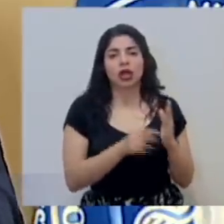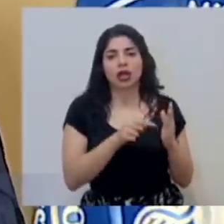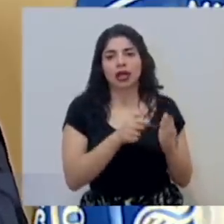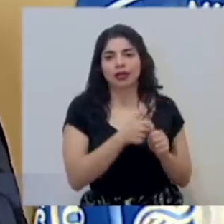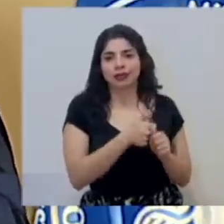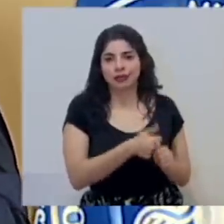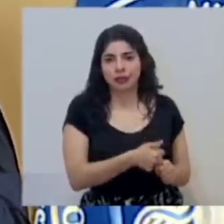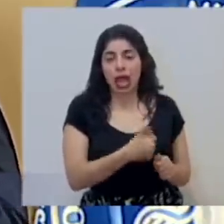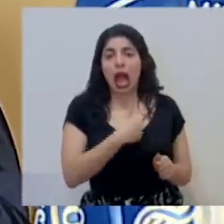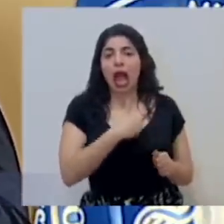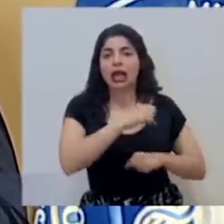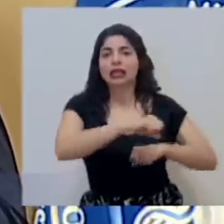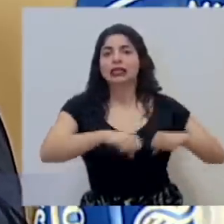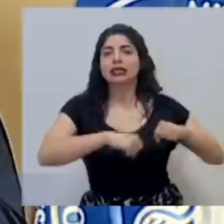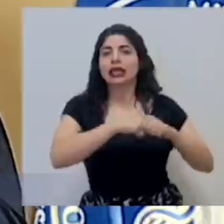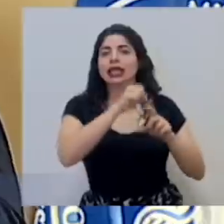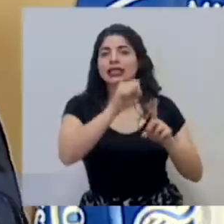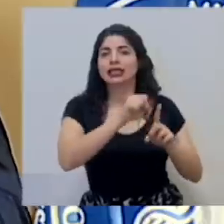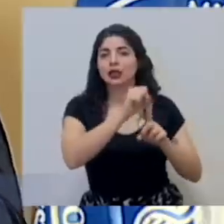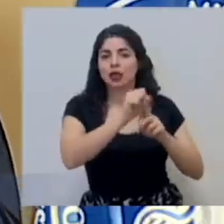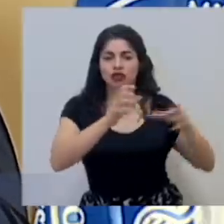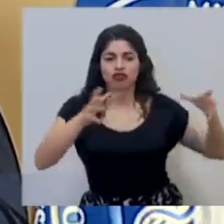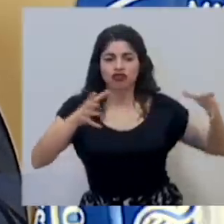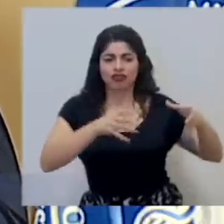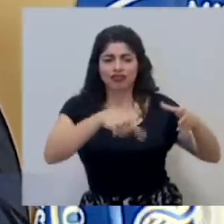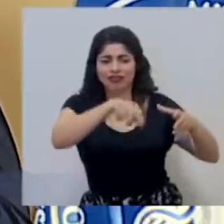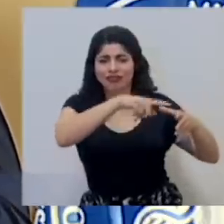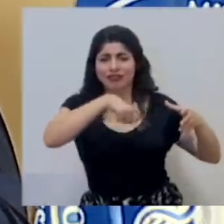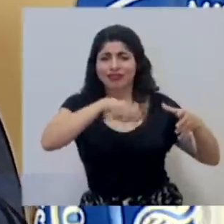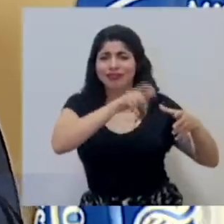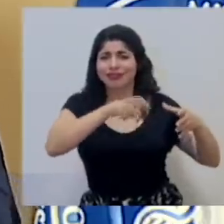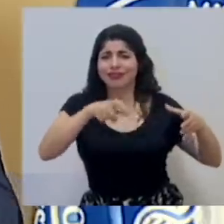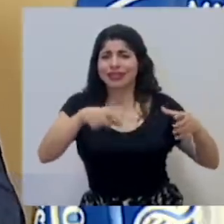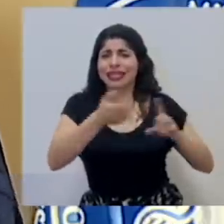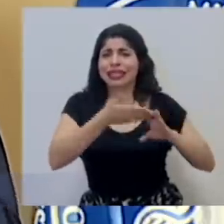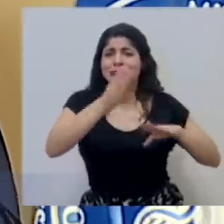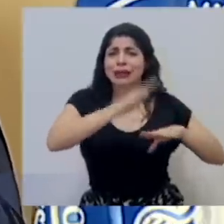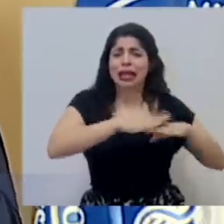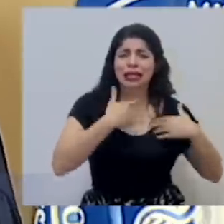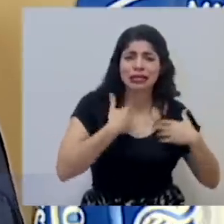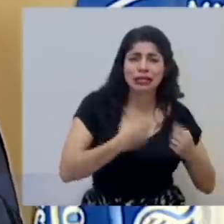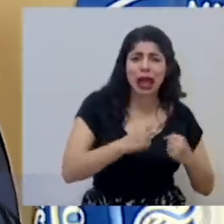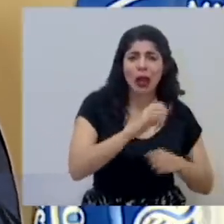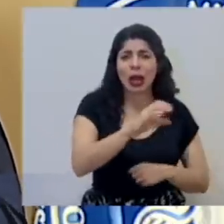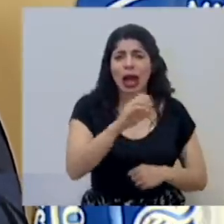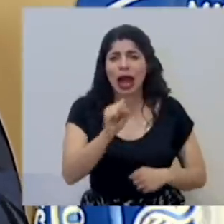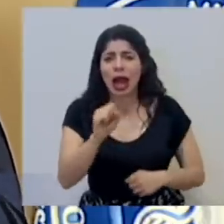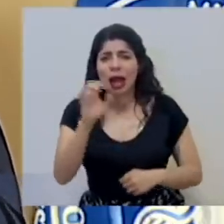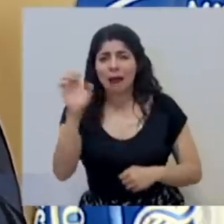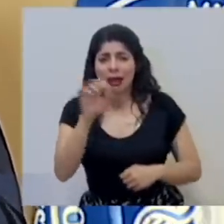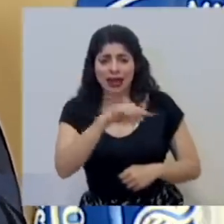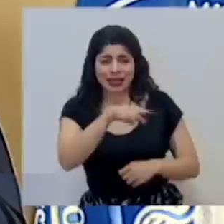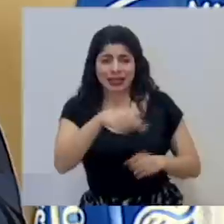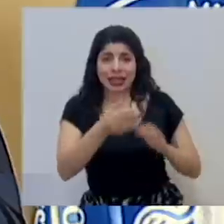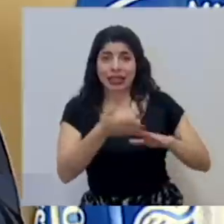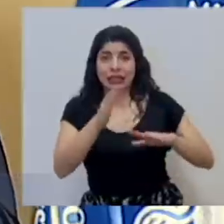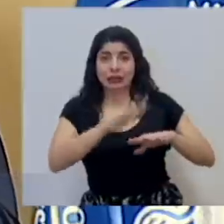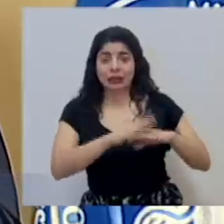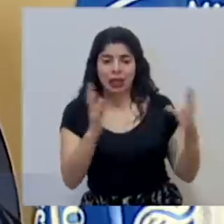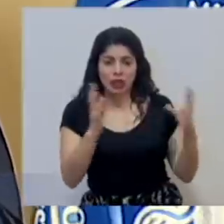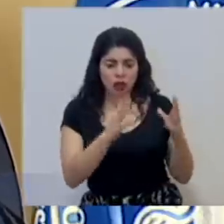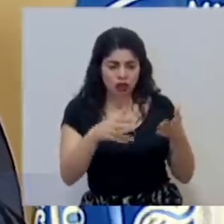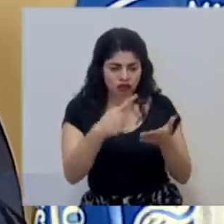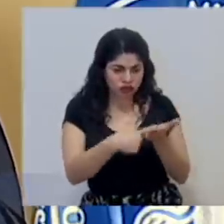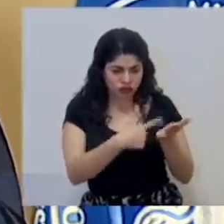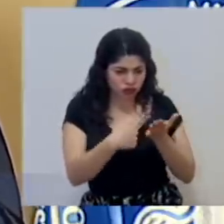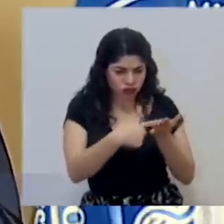técnico. Hay una sala de situación y hay expertos, tanto de salud, de la caja, de emergencias, que son quienes